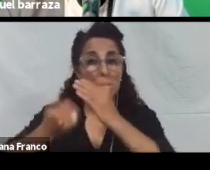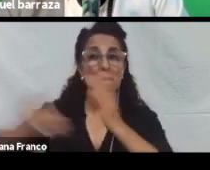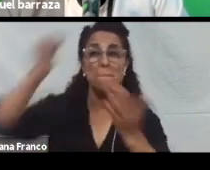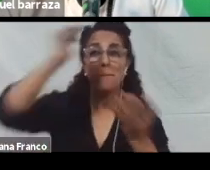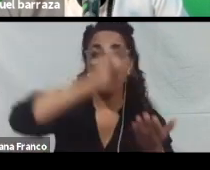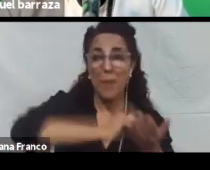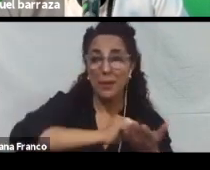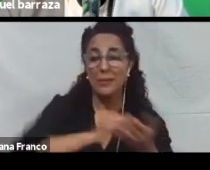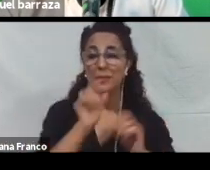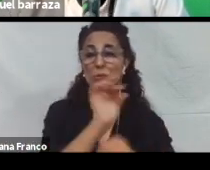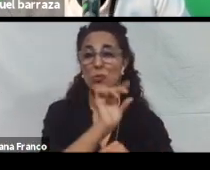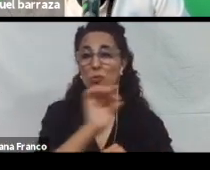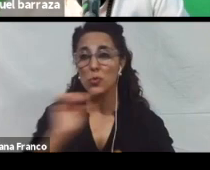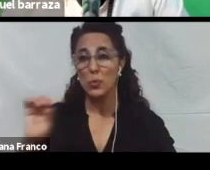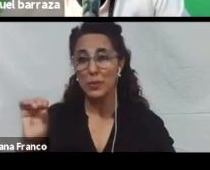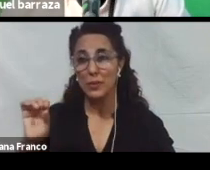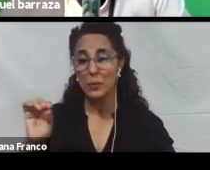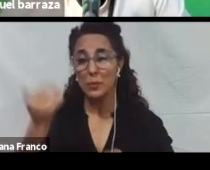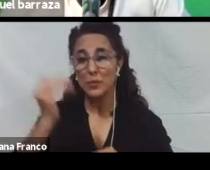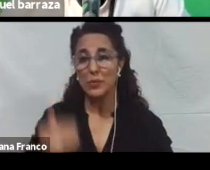esa misma explicación visual. En el subtítulo.